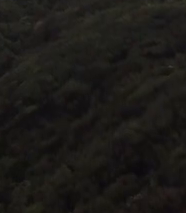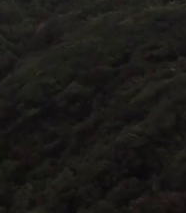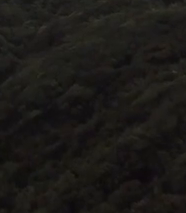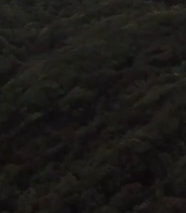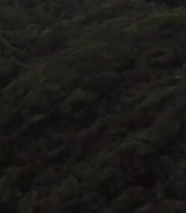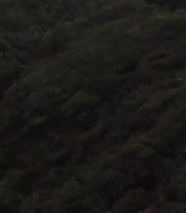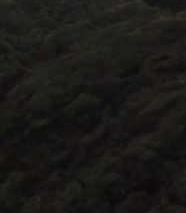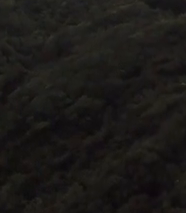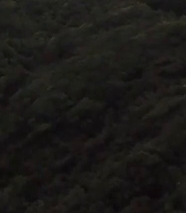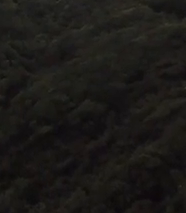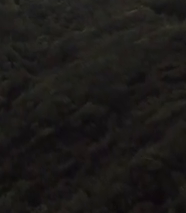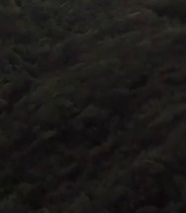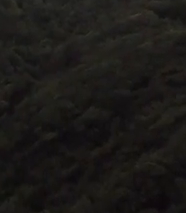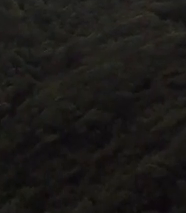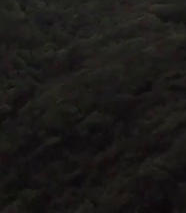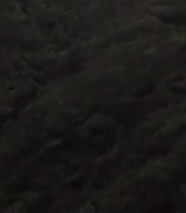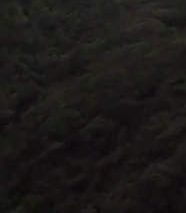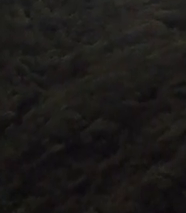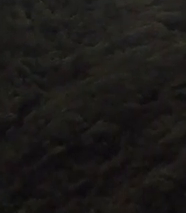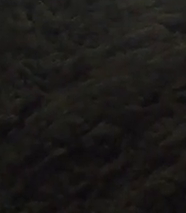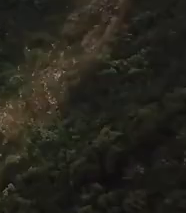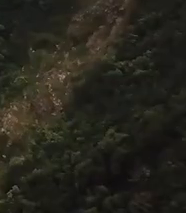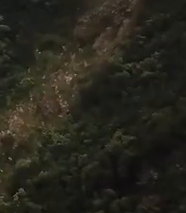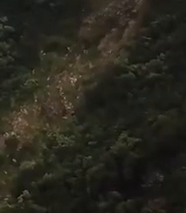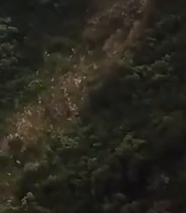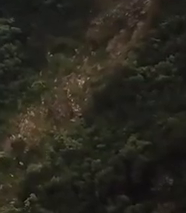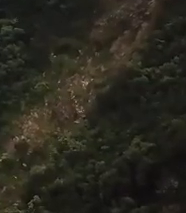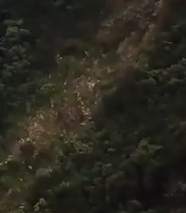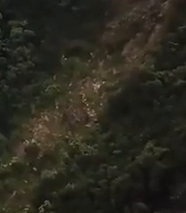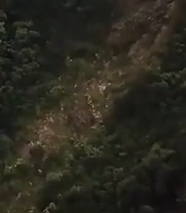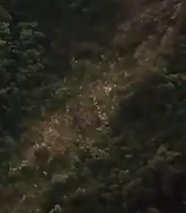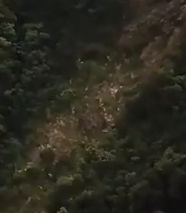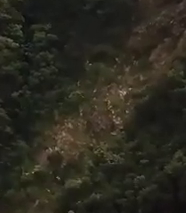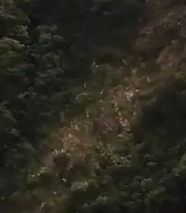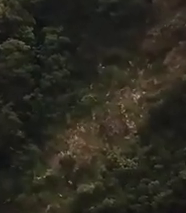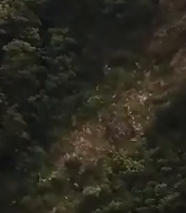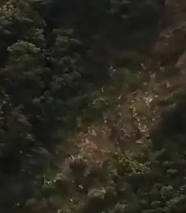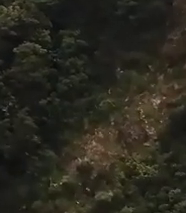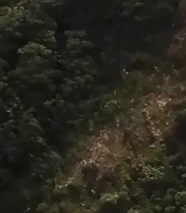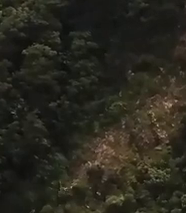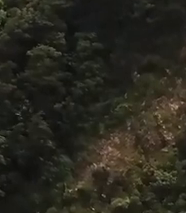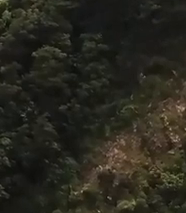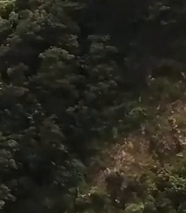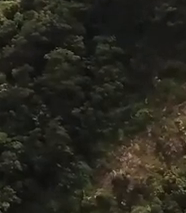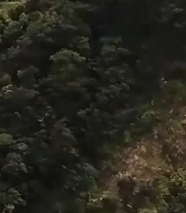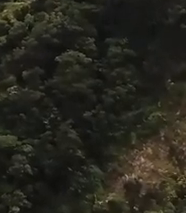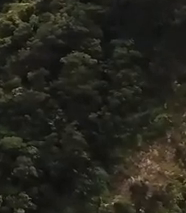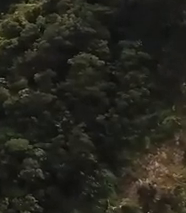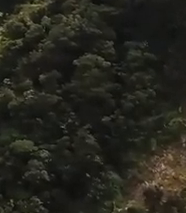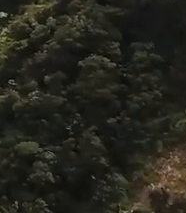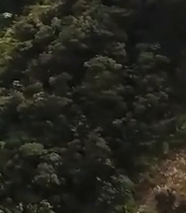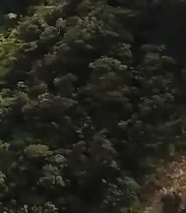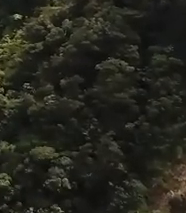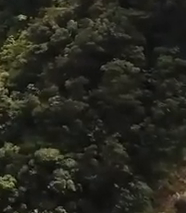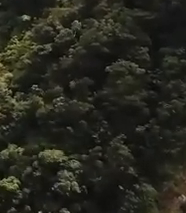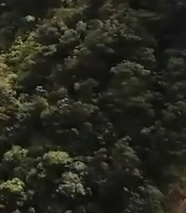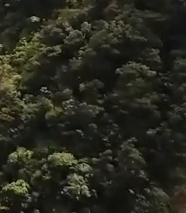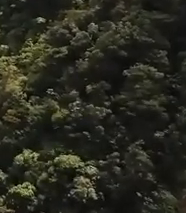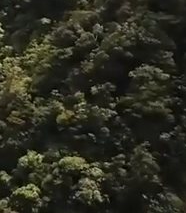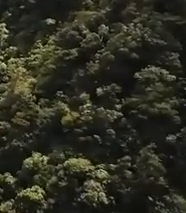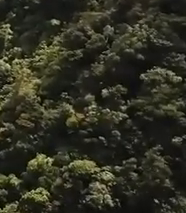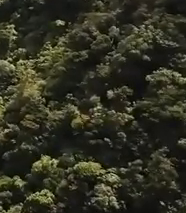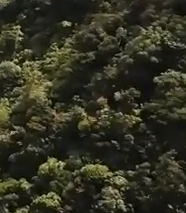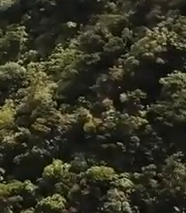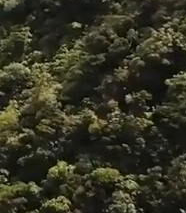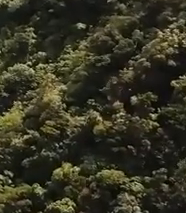como un gran productor agrícola y como una potencia en turismo sostenible. Pero así como la naturaleza